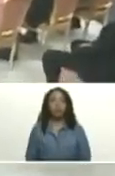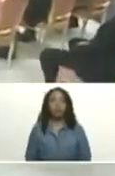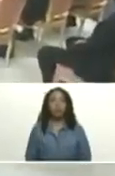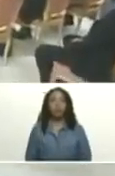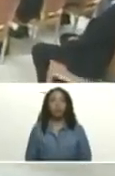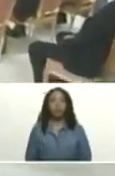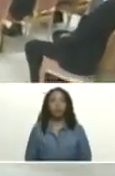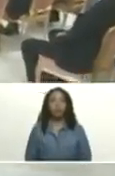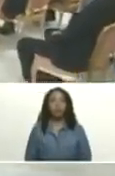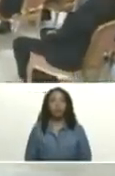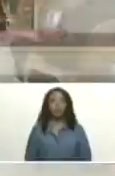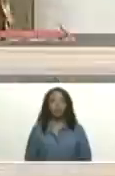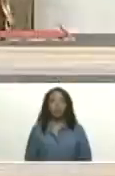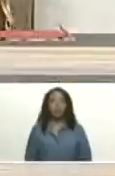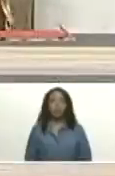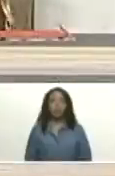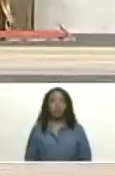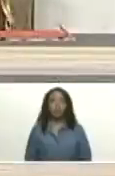aquí está la ley